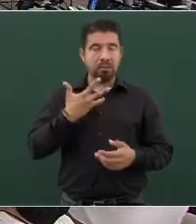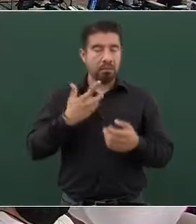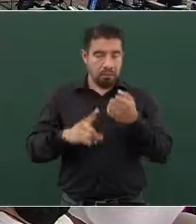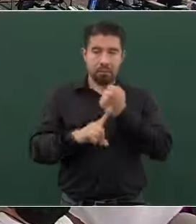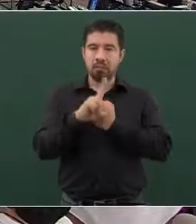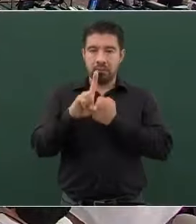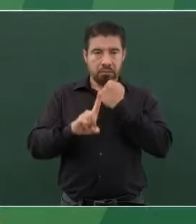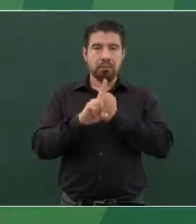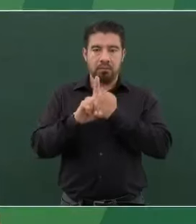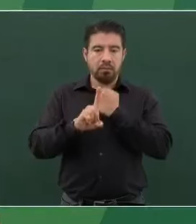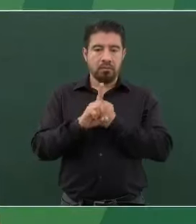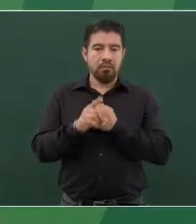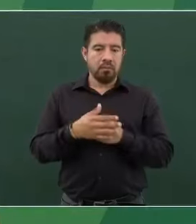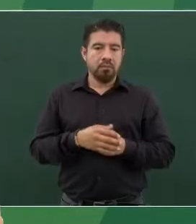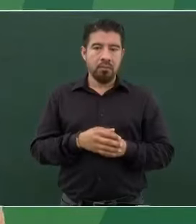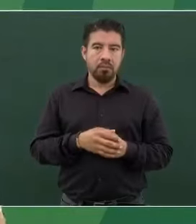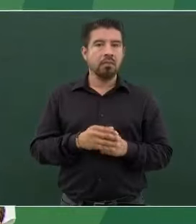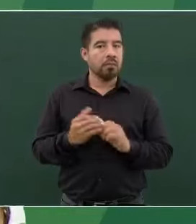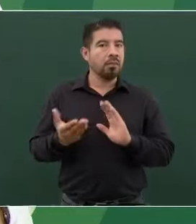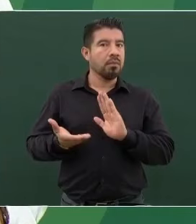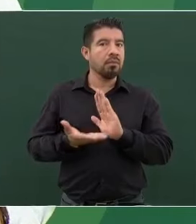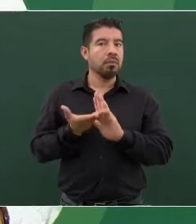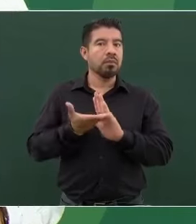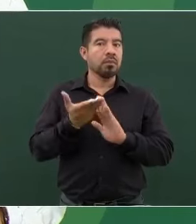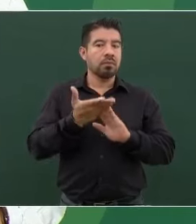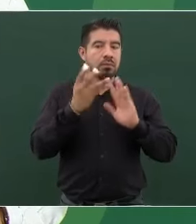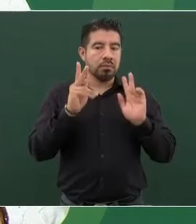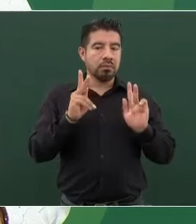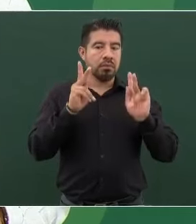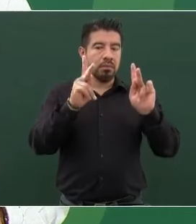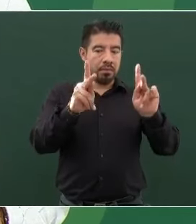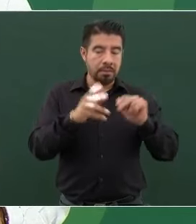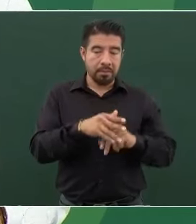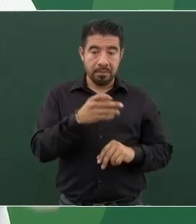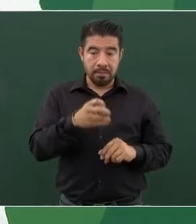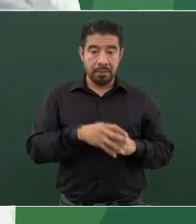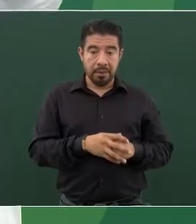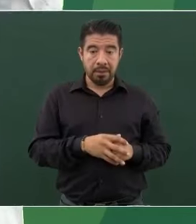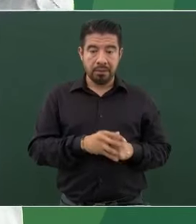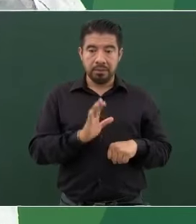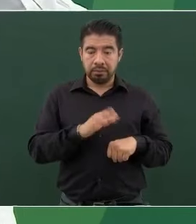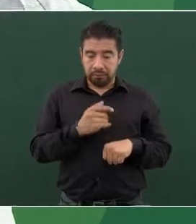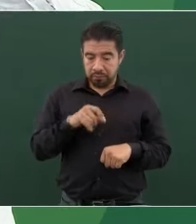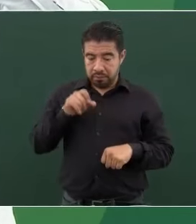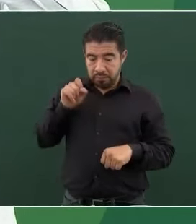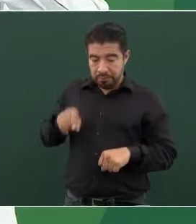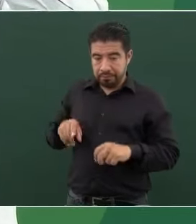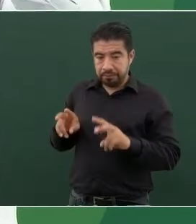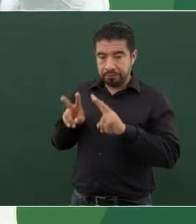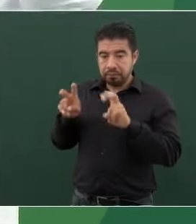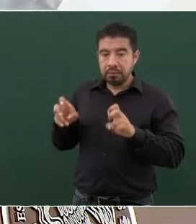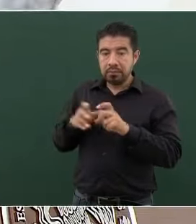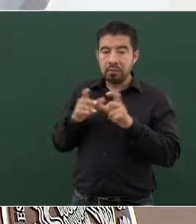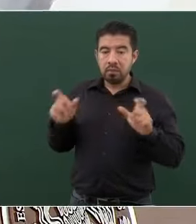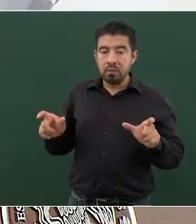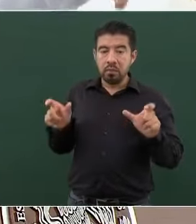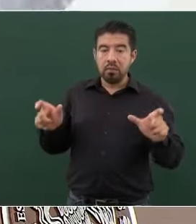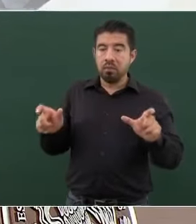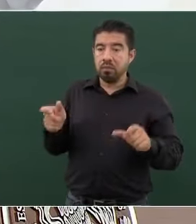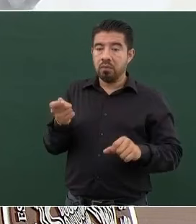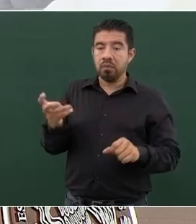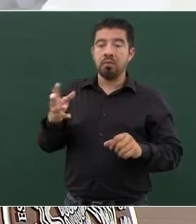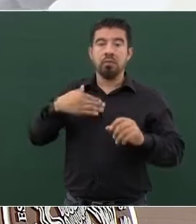para la construcción de los puentes, por la inseguridad que los trabajadores, los ingenieros,